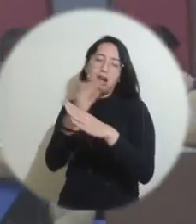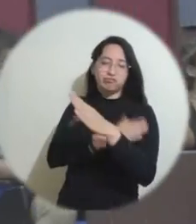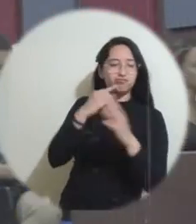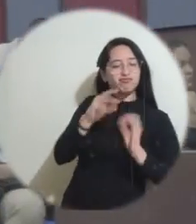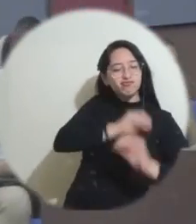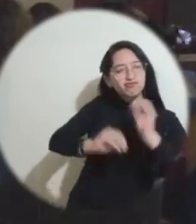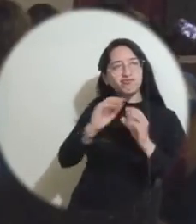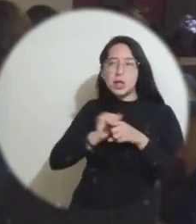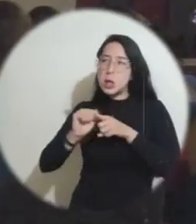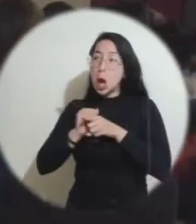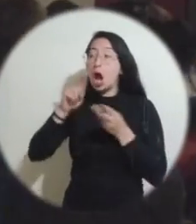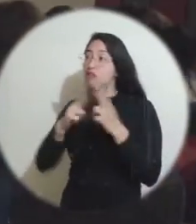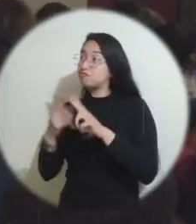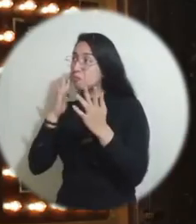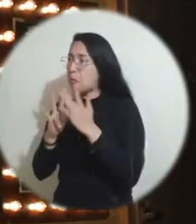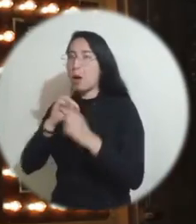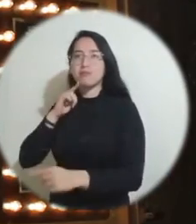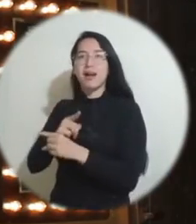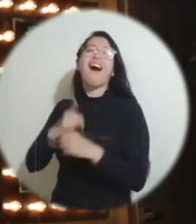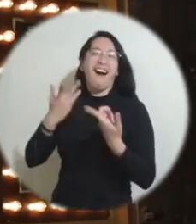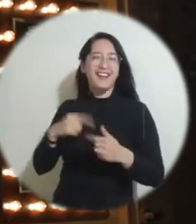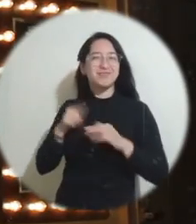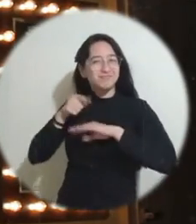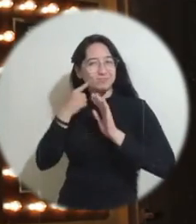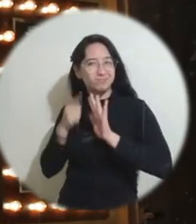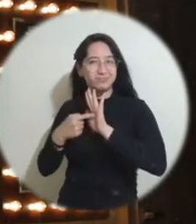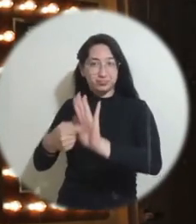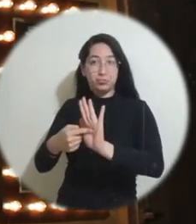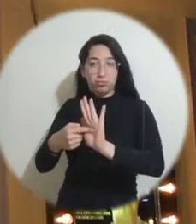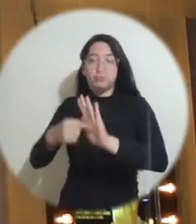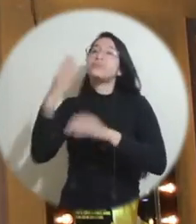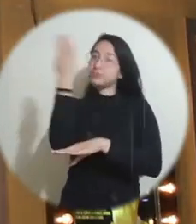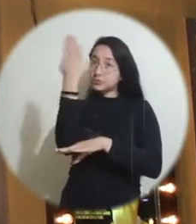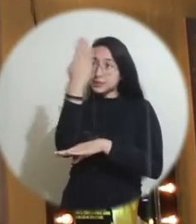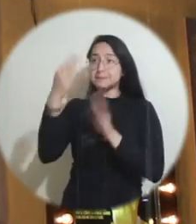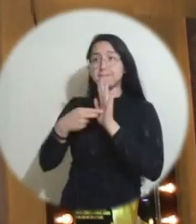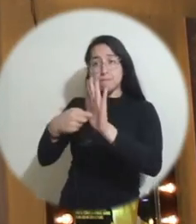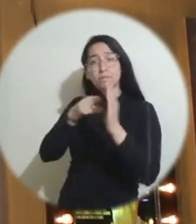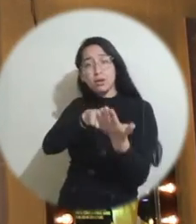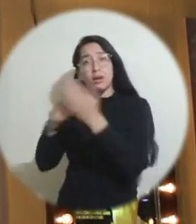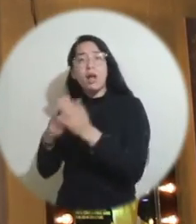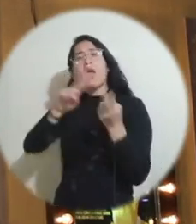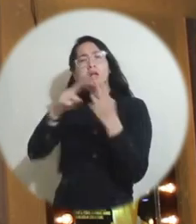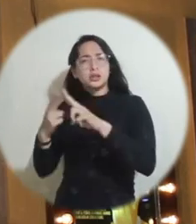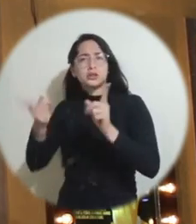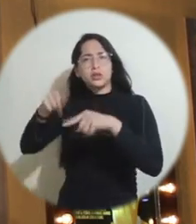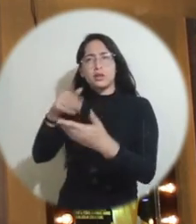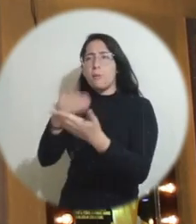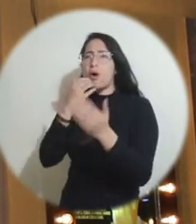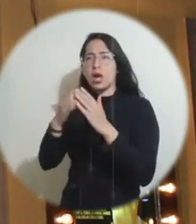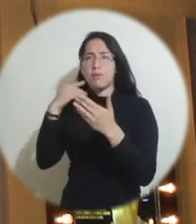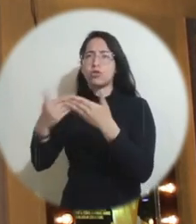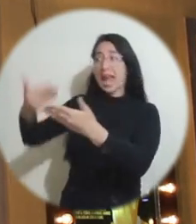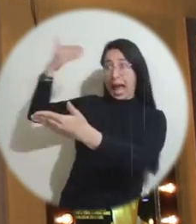gracias a Dios cumplimos el objetivo y pues hoy se puede ver el resultado. Tener esta película hace que nos reencontremos